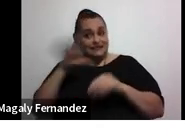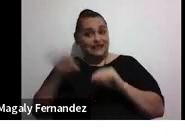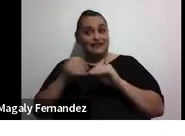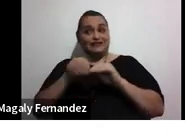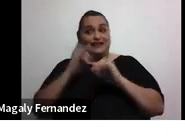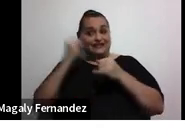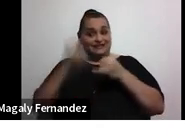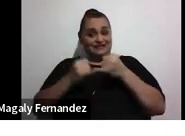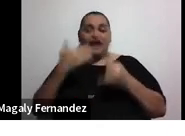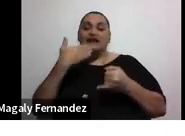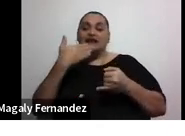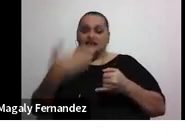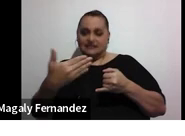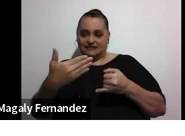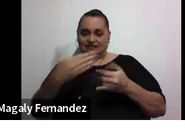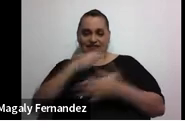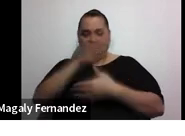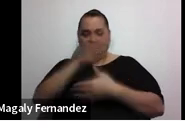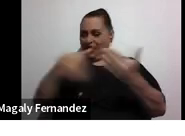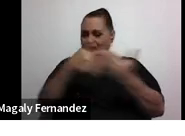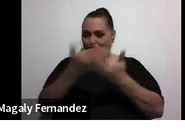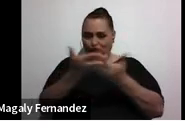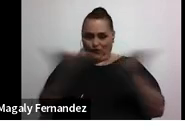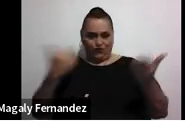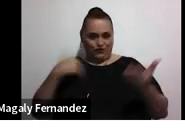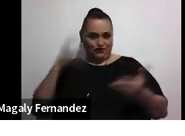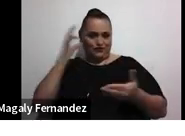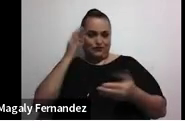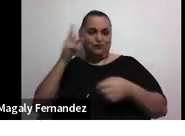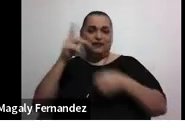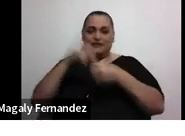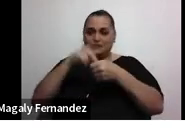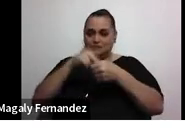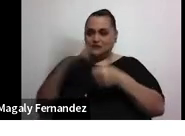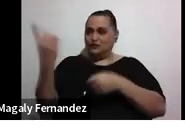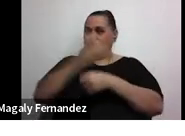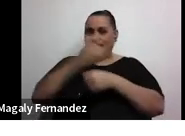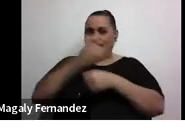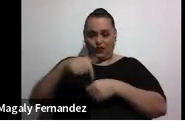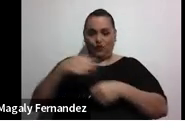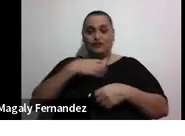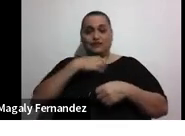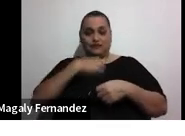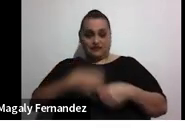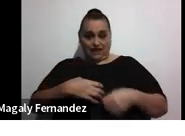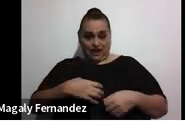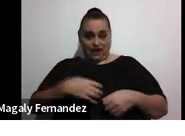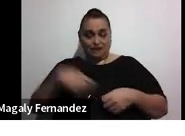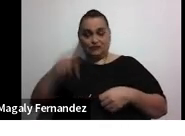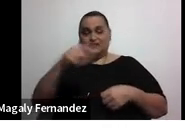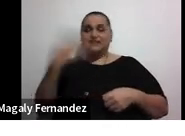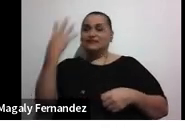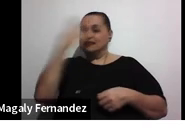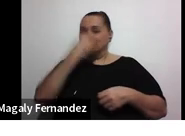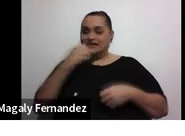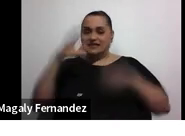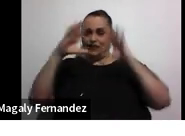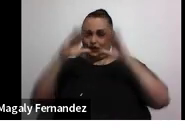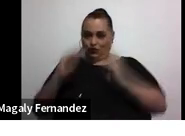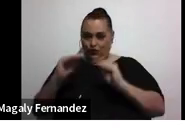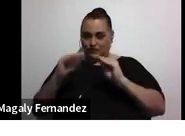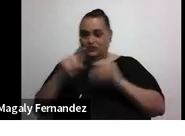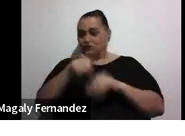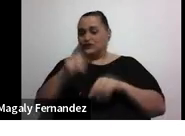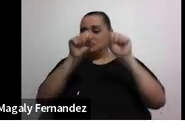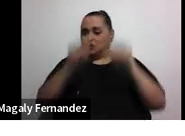agradecerles a todos y todas por su participación el día de hoy deseamos que tengan una linda noche y que nos puedan